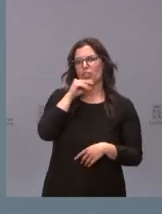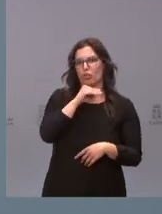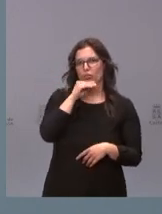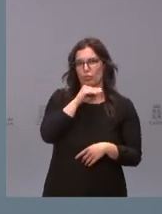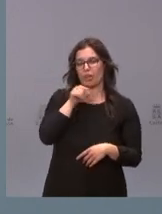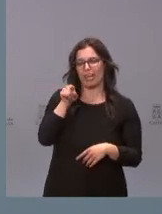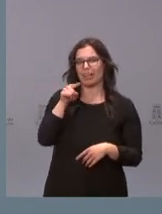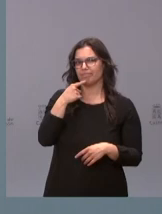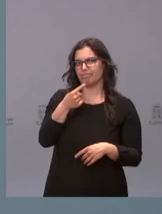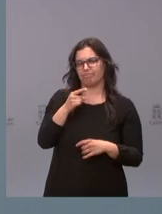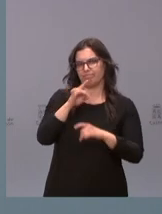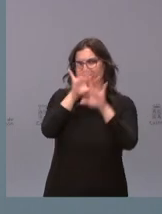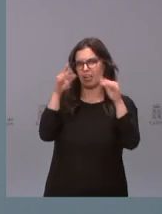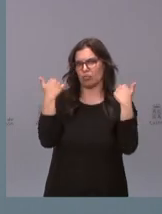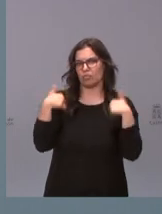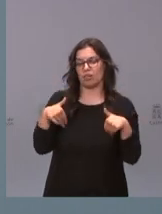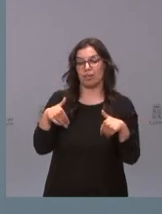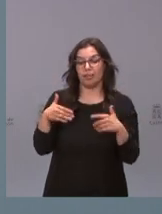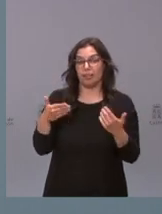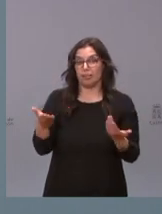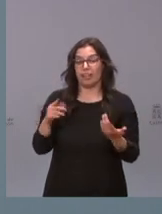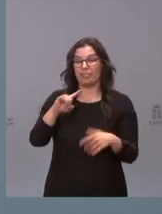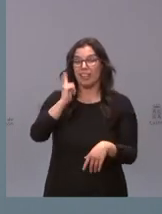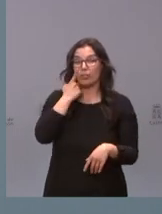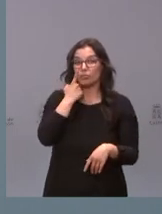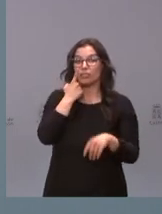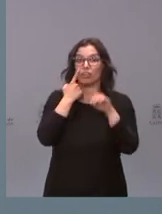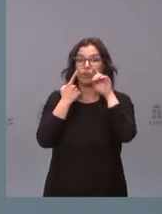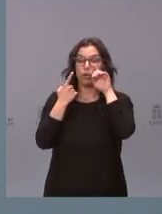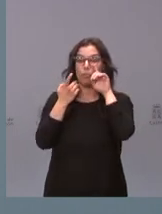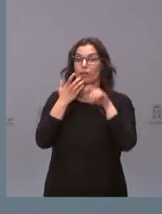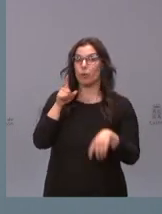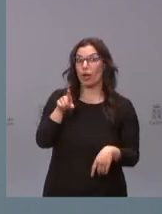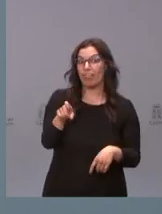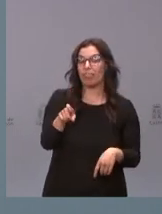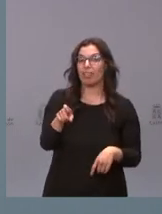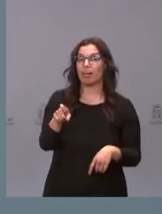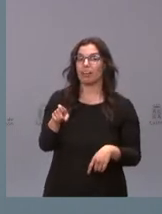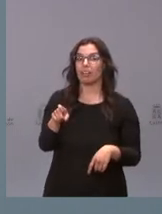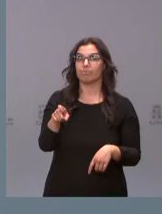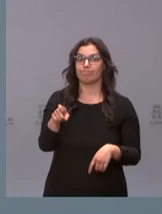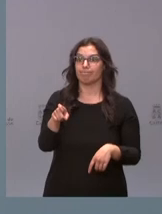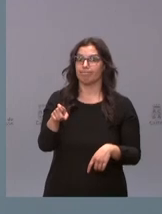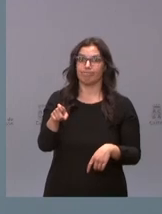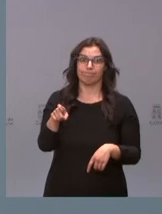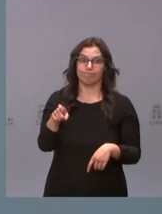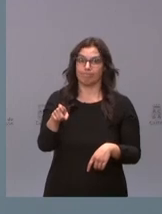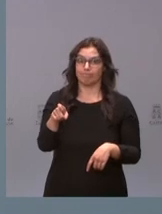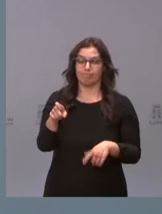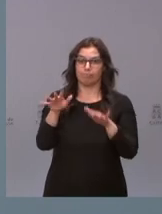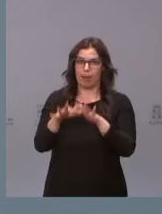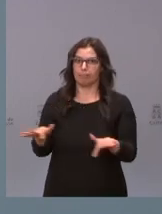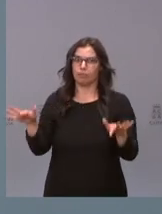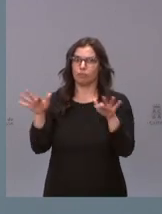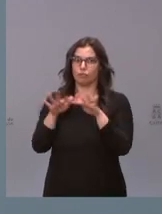donde ha dejado claro que los diagnósticos del cáncer no van a la misma velocidad